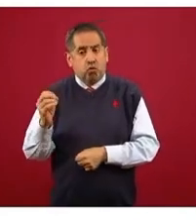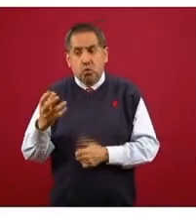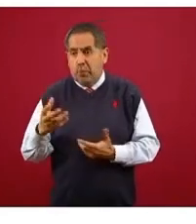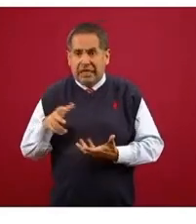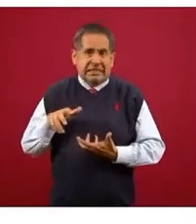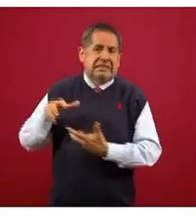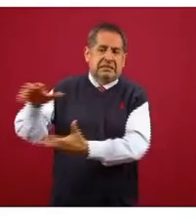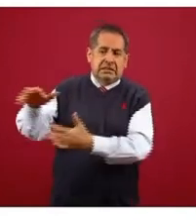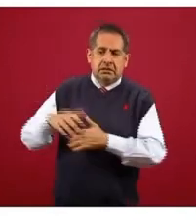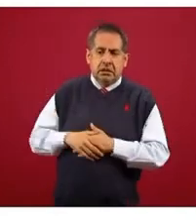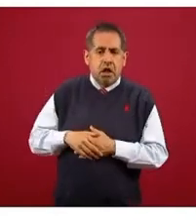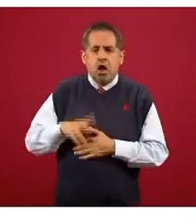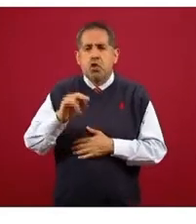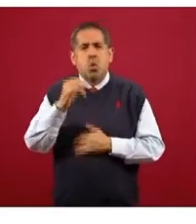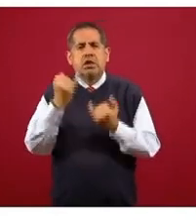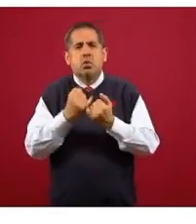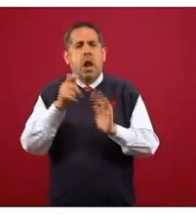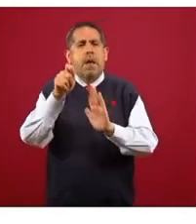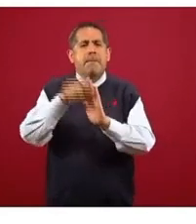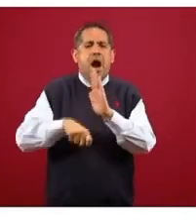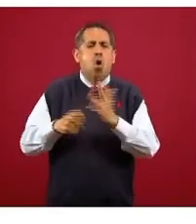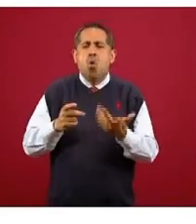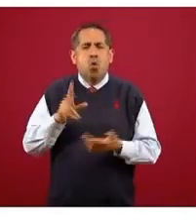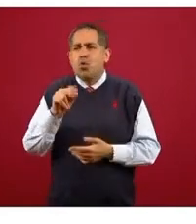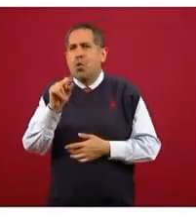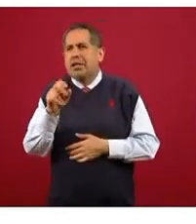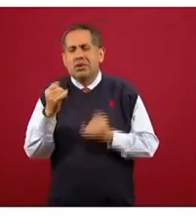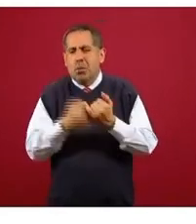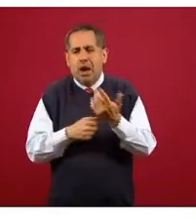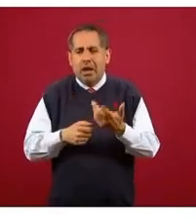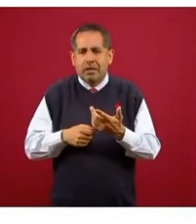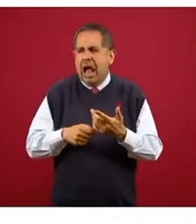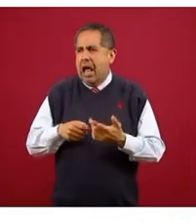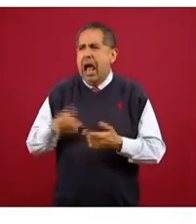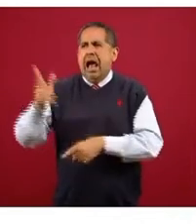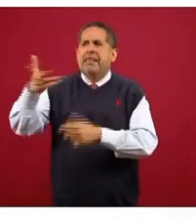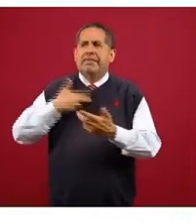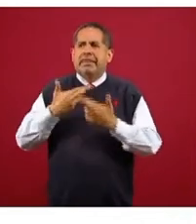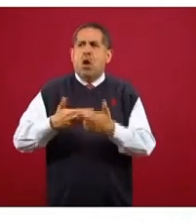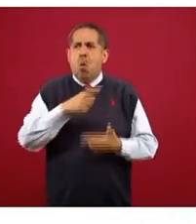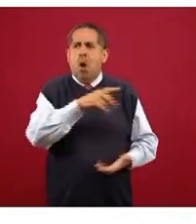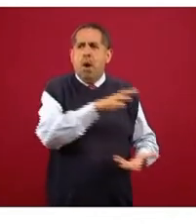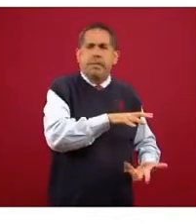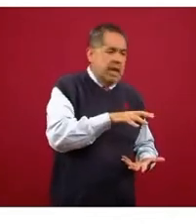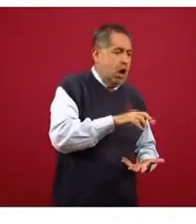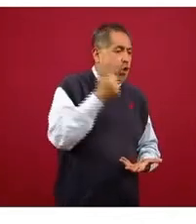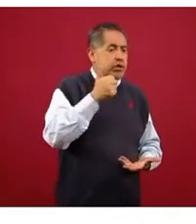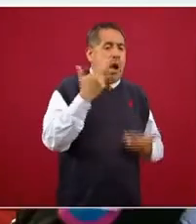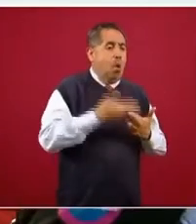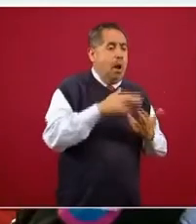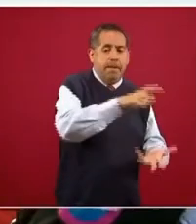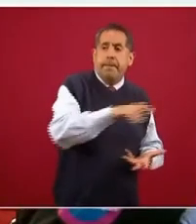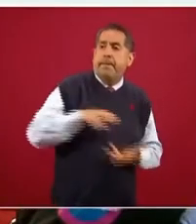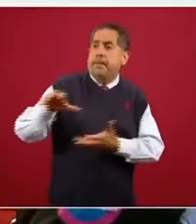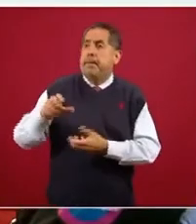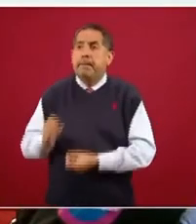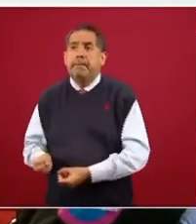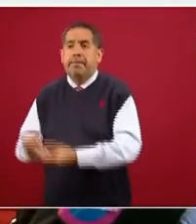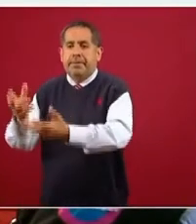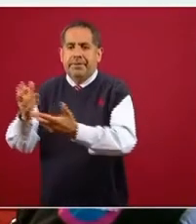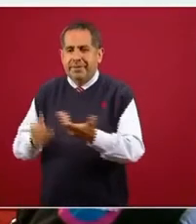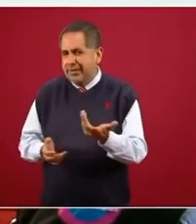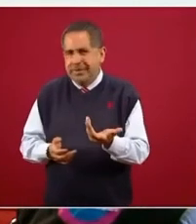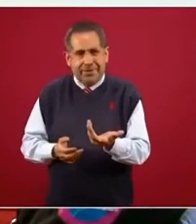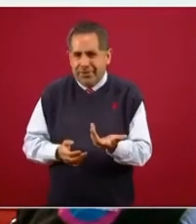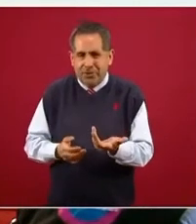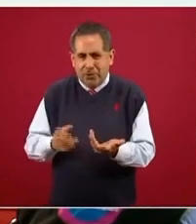no es como una tarjeta de banco. Si pudiéramos hacer una transferencia de la presa, como tipo banco, al punto de